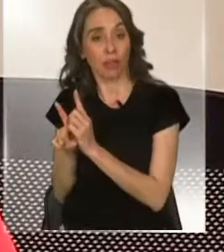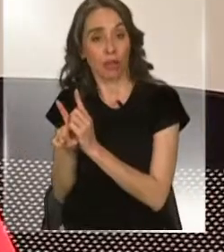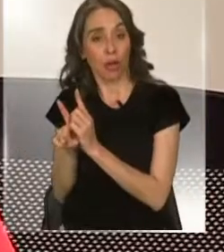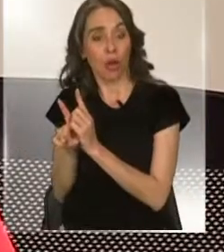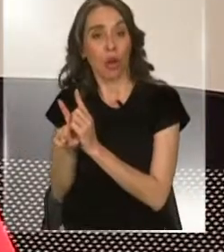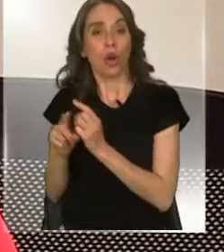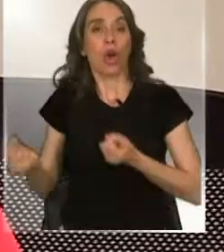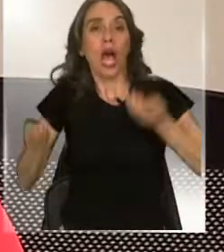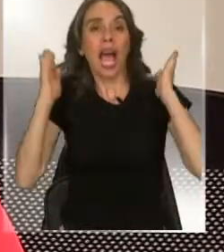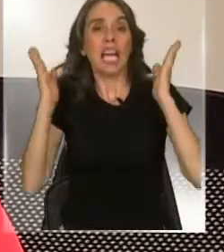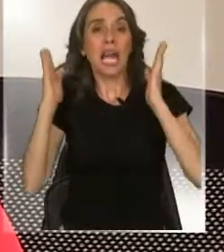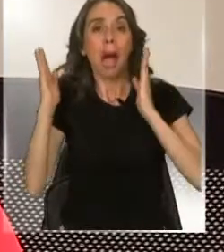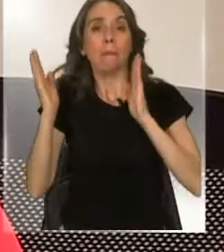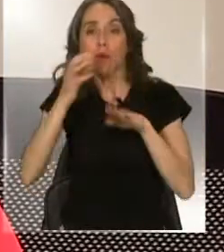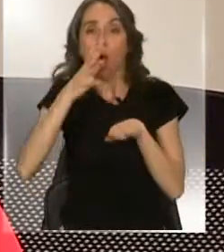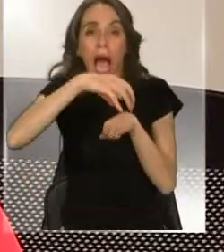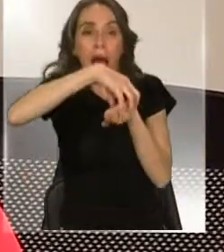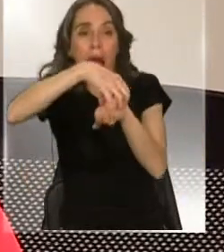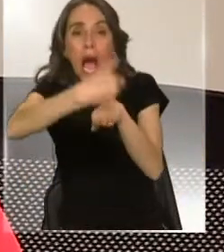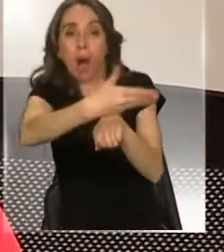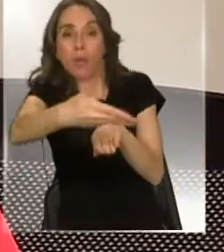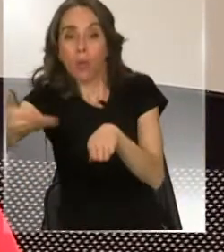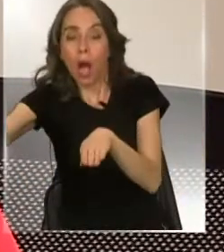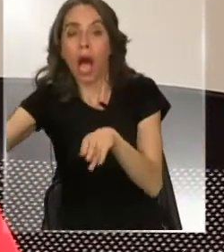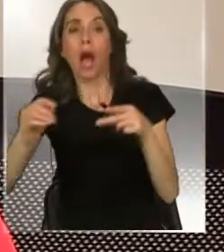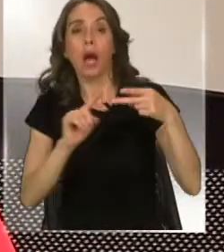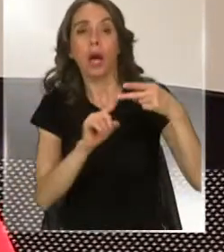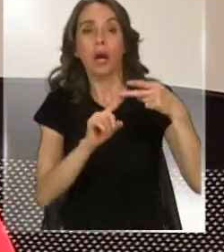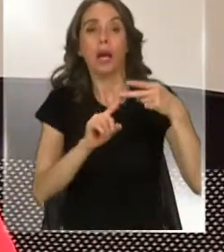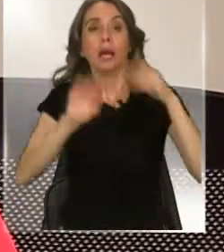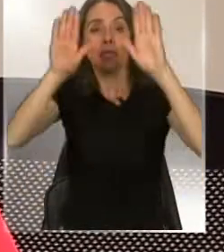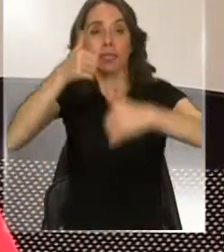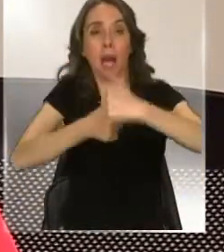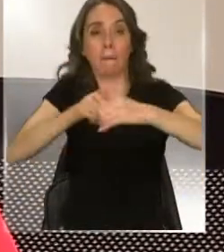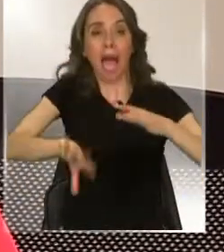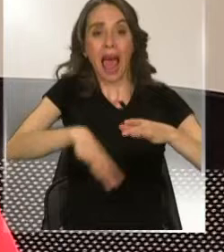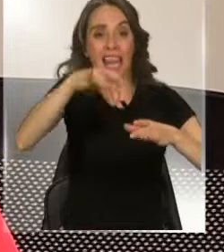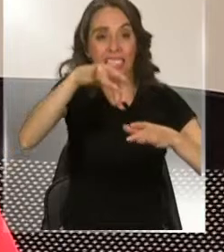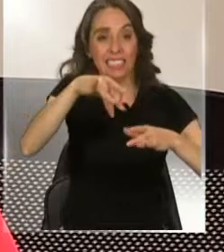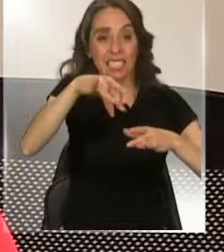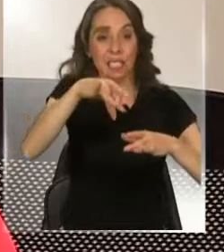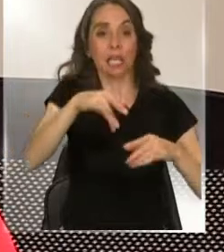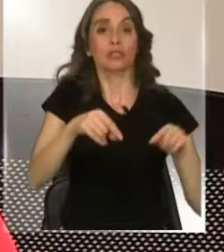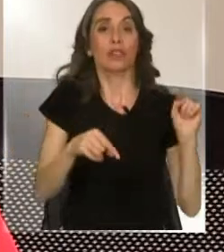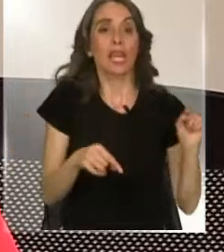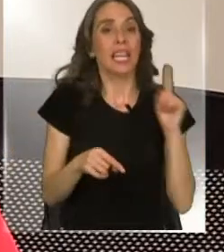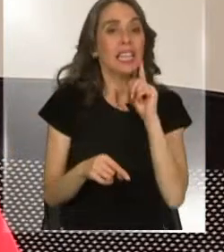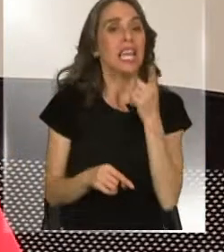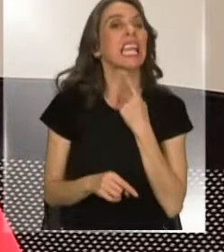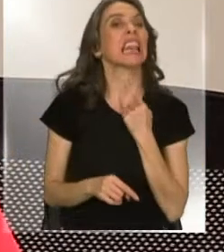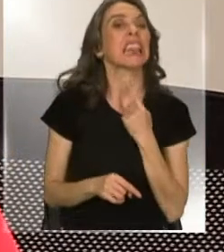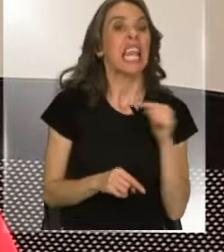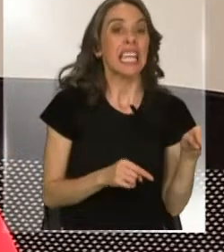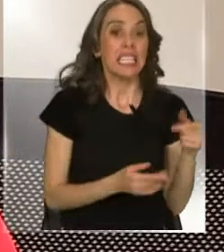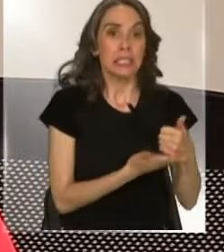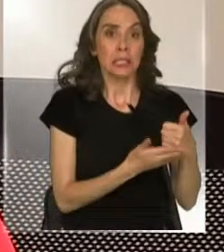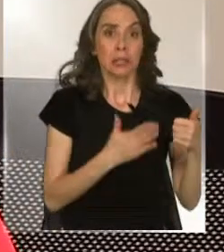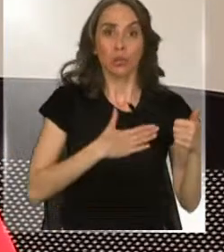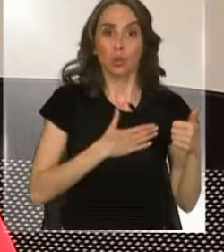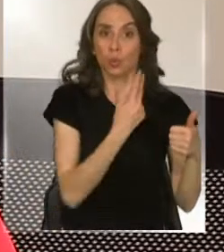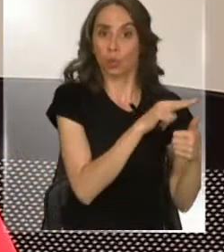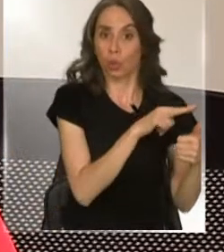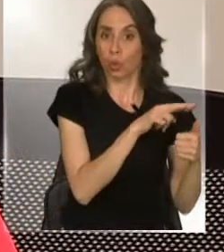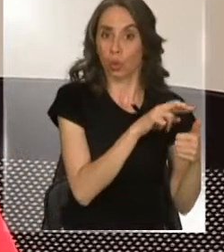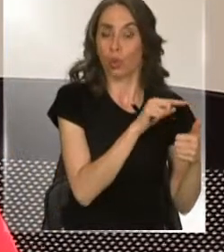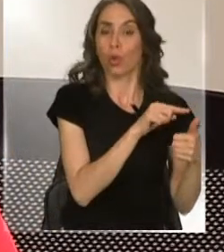ciertos camiones aljibes o a través del formato de licitación, tomando un interés ya sea personal o